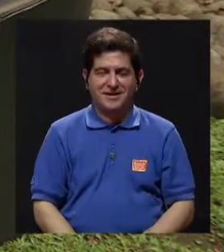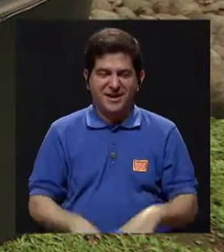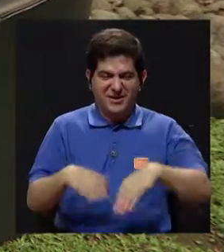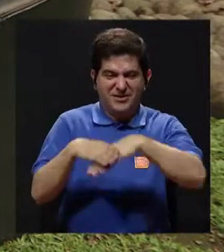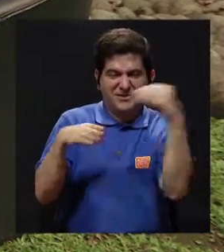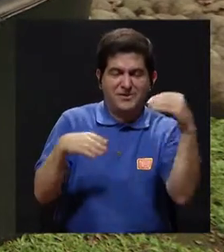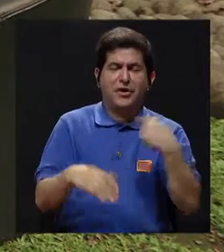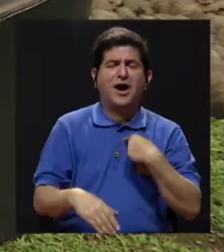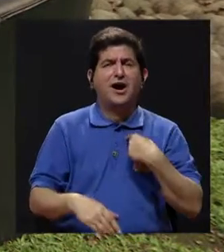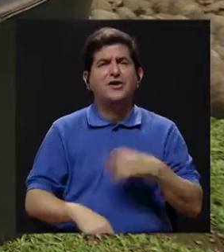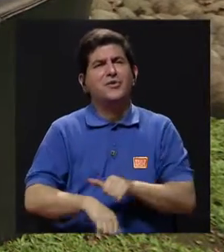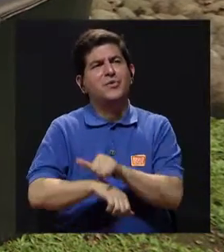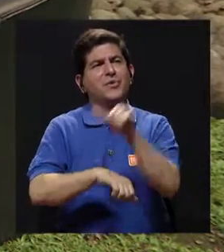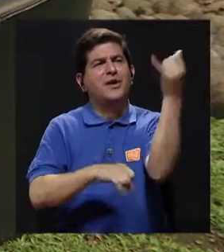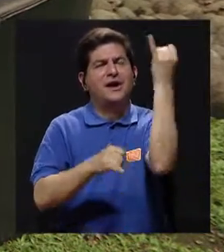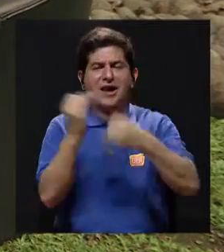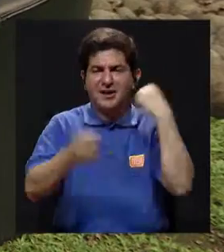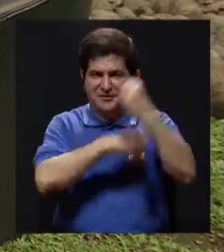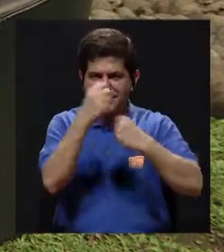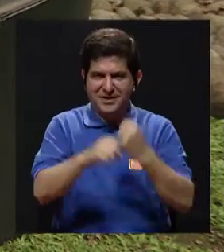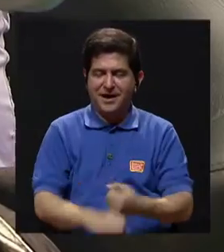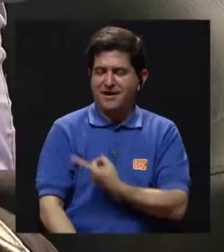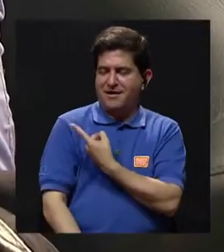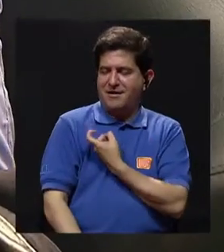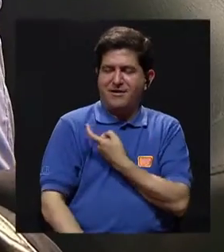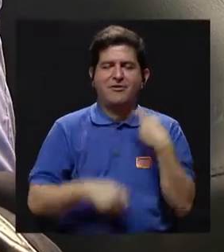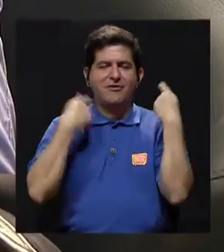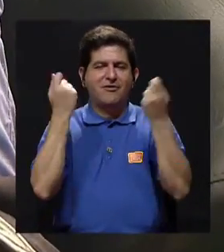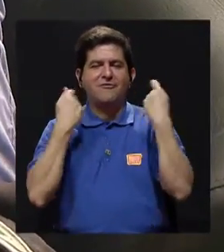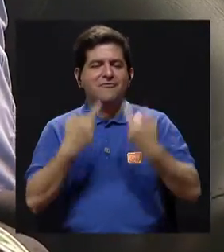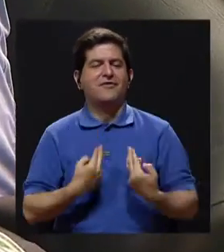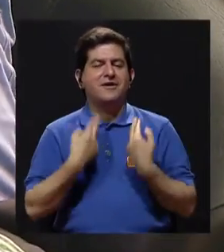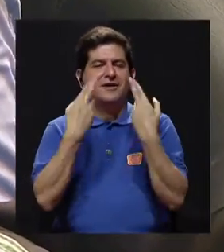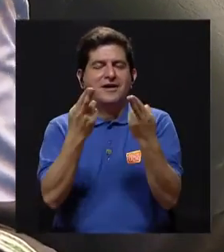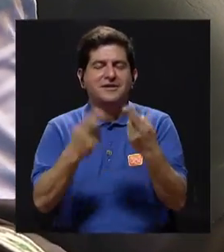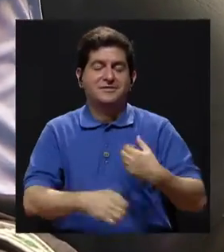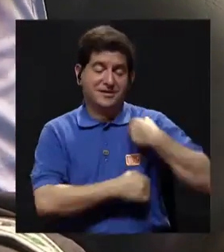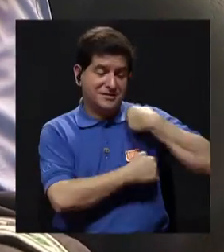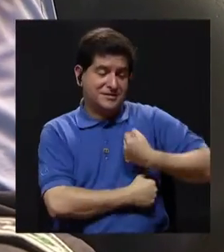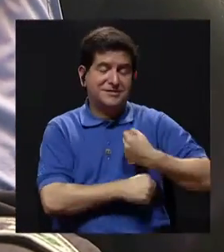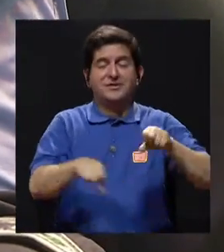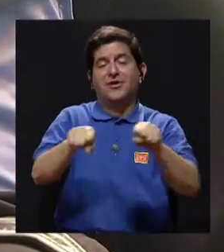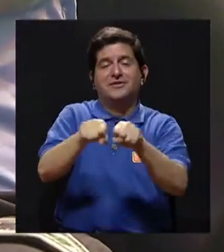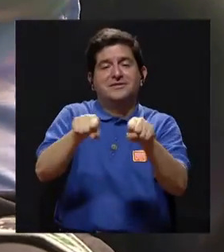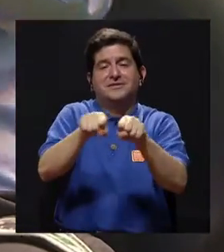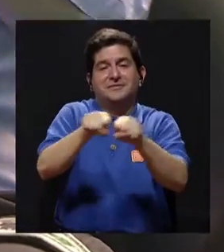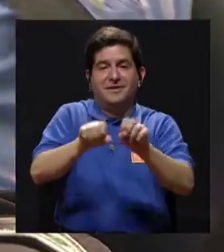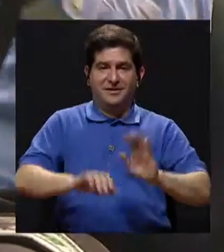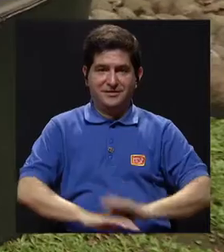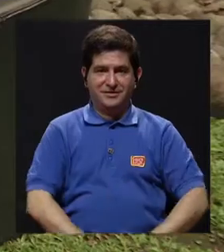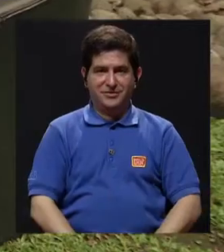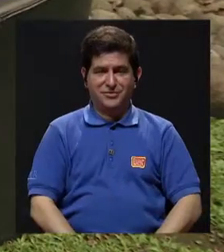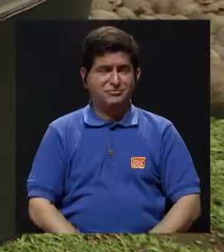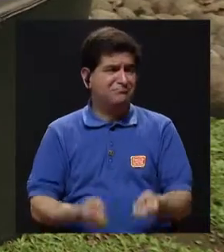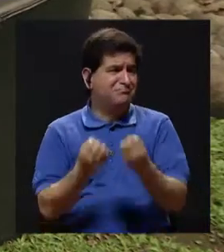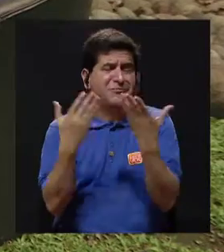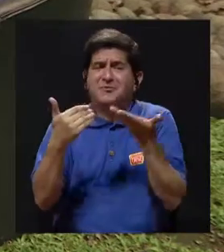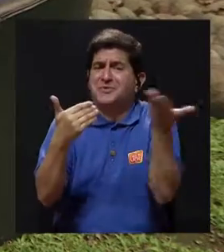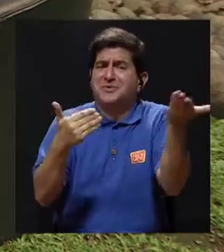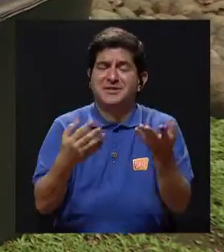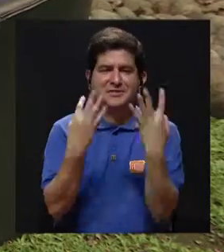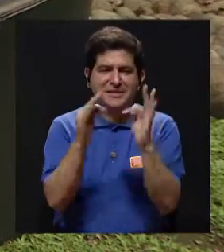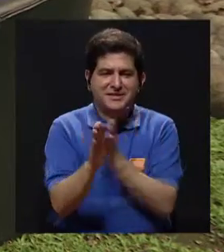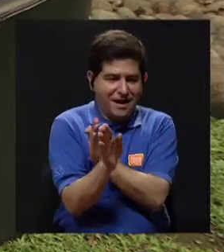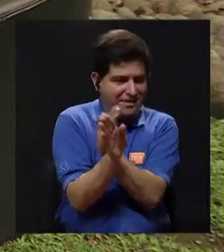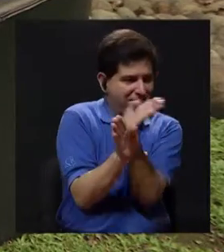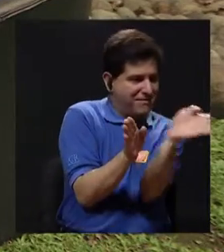viajar el fin de año, van a haber tentaciones de fiestas y regalos y bolsos y zapatos, etcétera, que van a